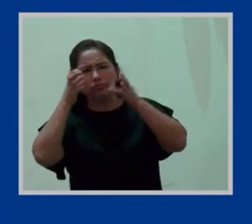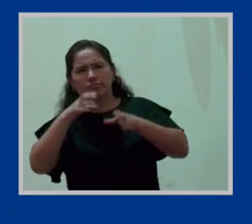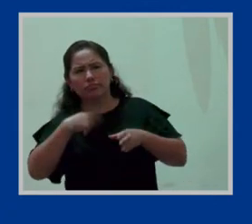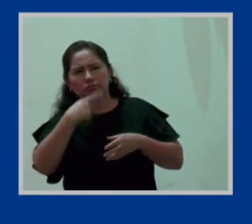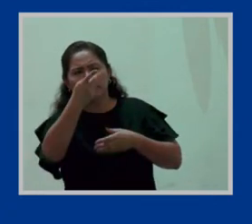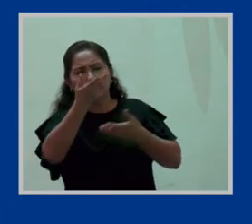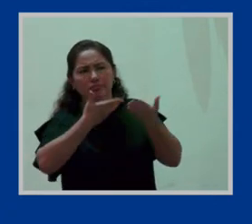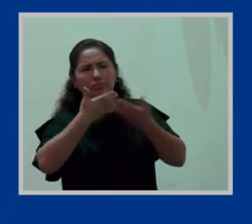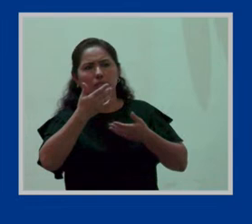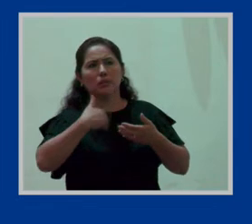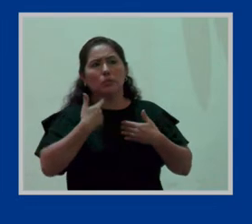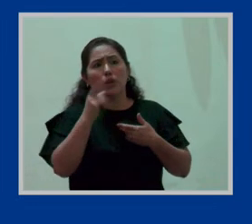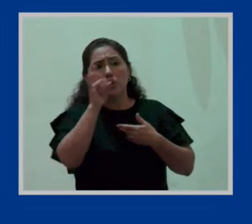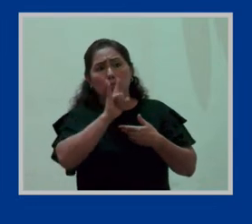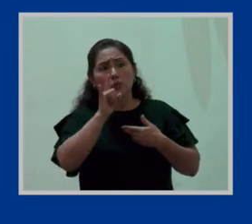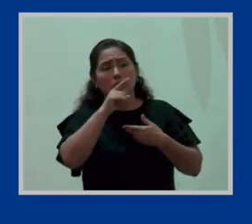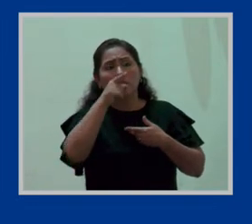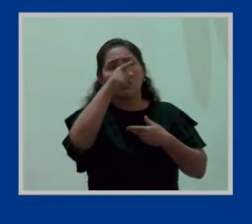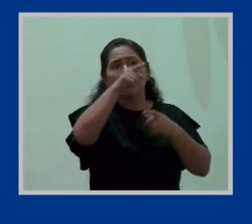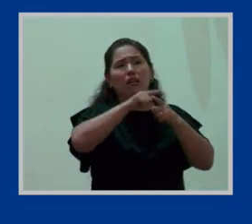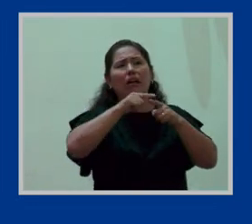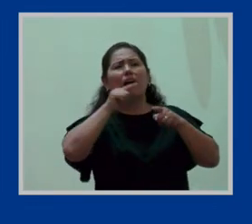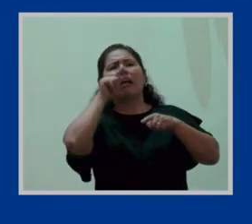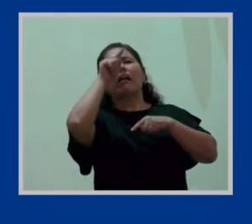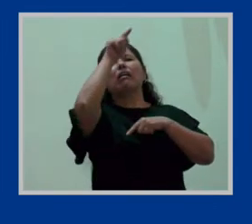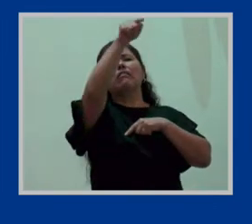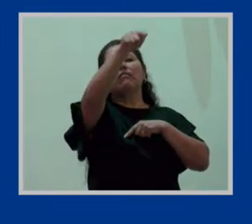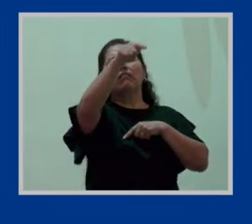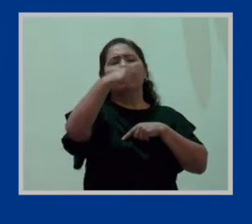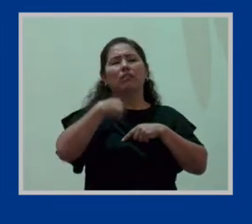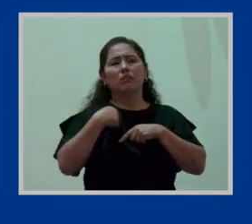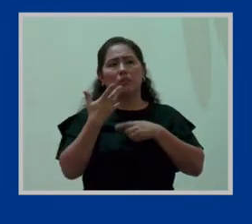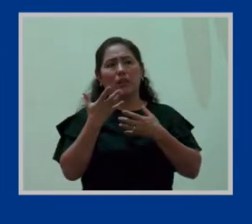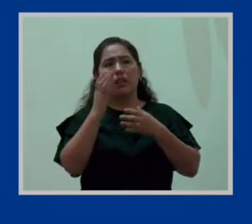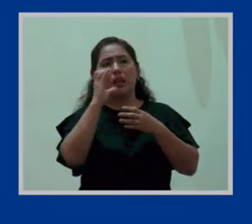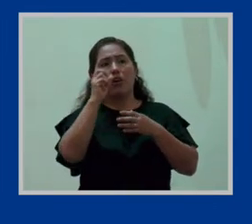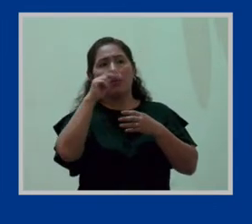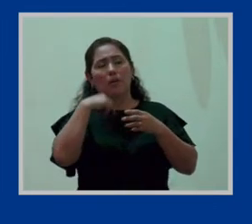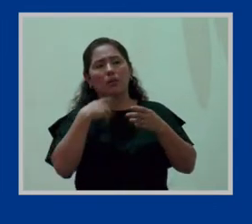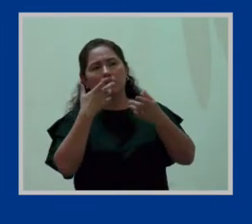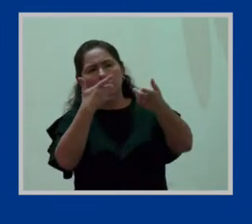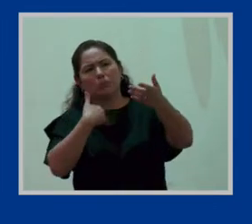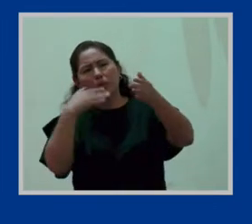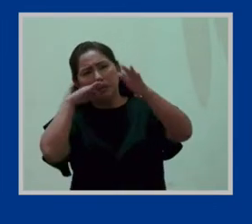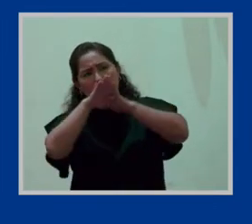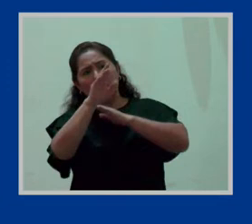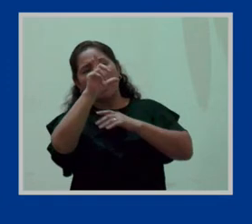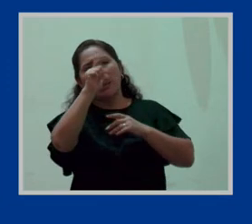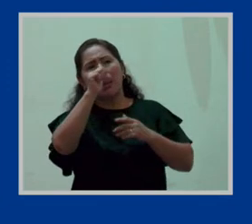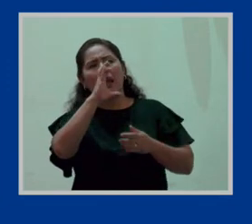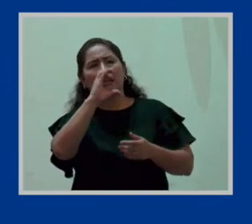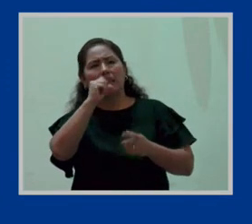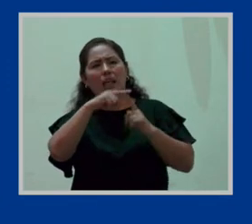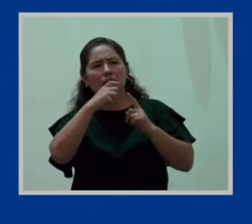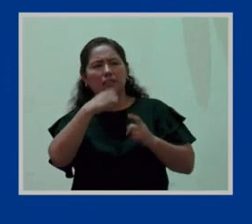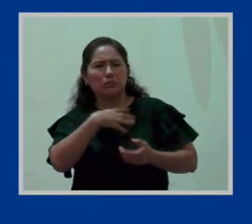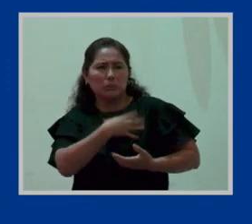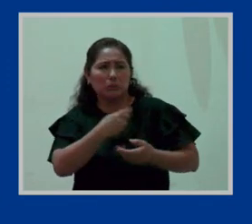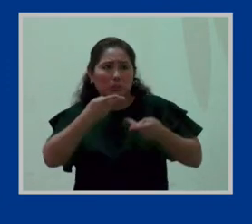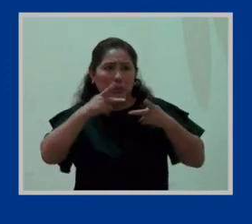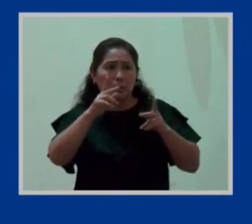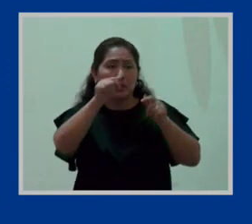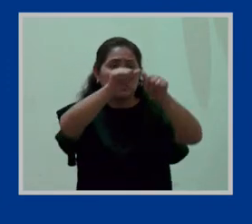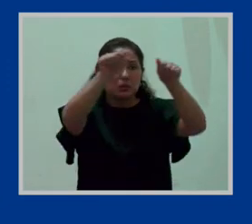alienta el uso del lactario o lo desalienta? En segundo lugar, ¿pone en riesgo la vida de la trabajadora